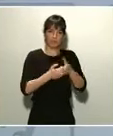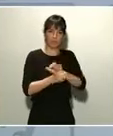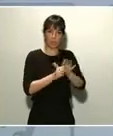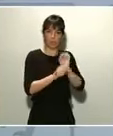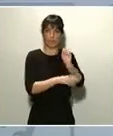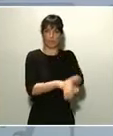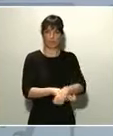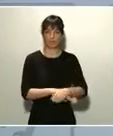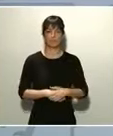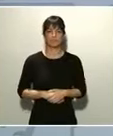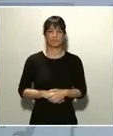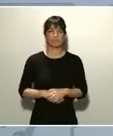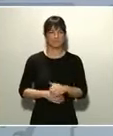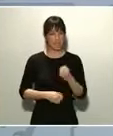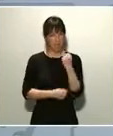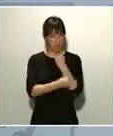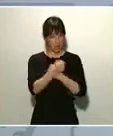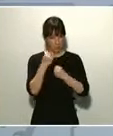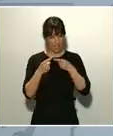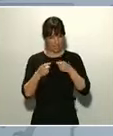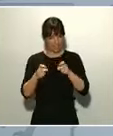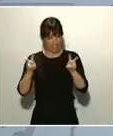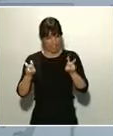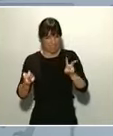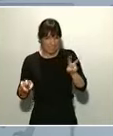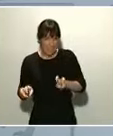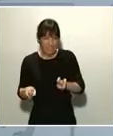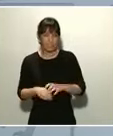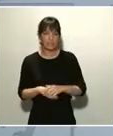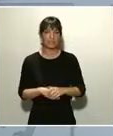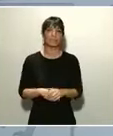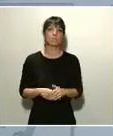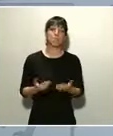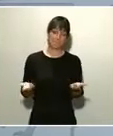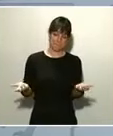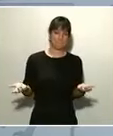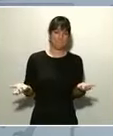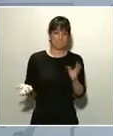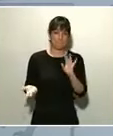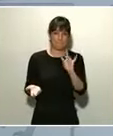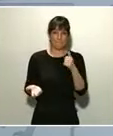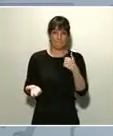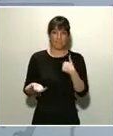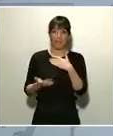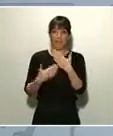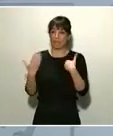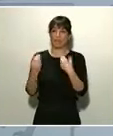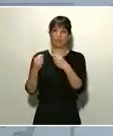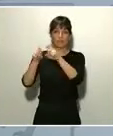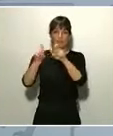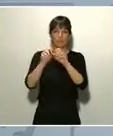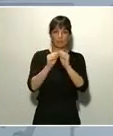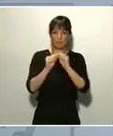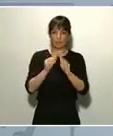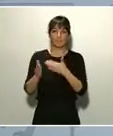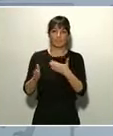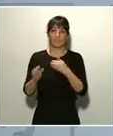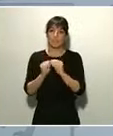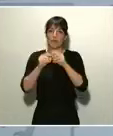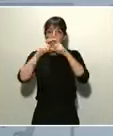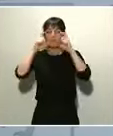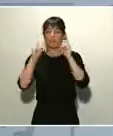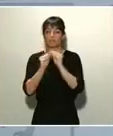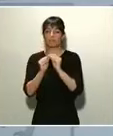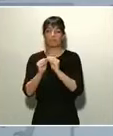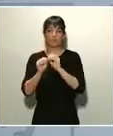cuando estamos diciendo que estamos hablando ya con las industrias manufactureras para que empecemos a producir esas mascarillas y todo ese material de protección.